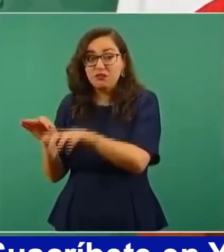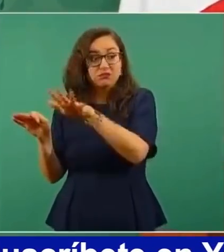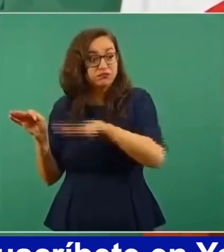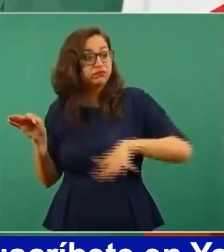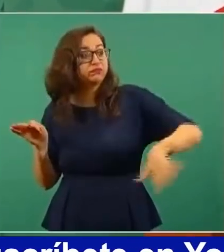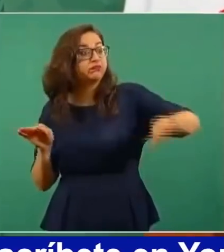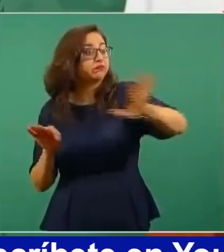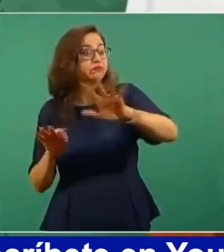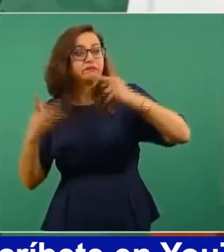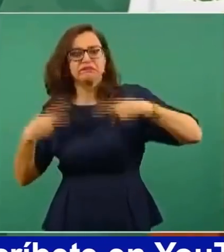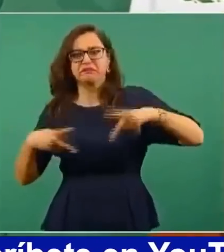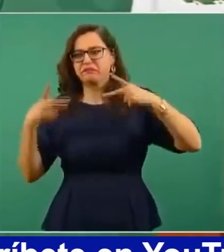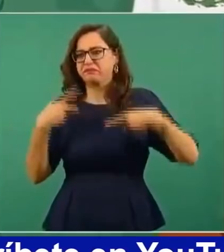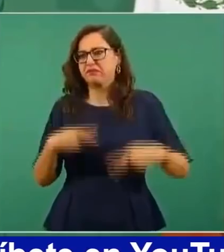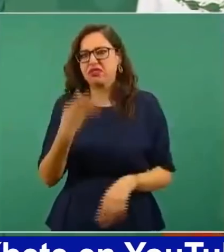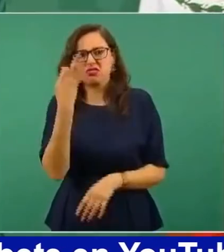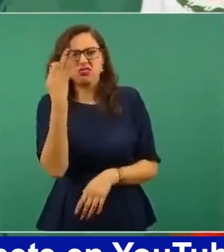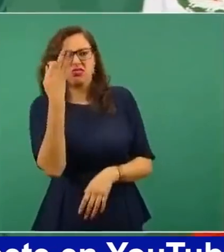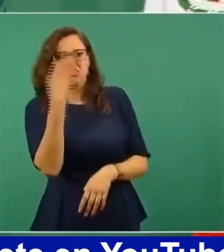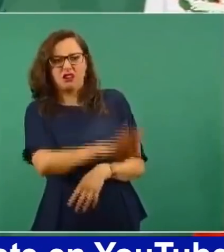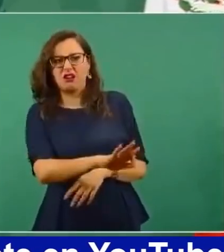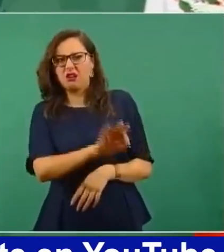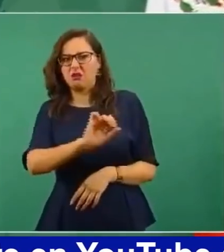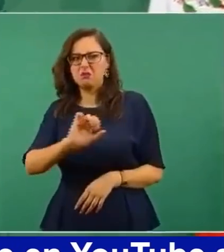sería traicionar al pueblo.